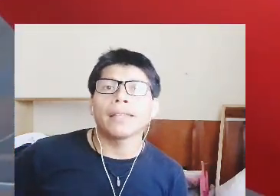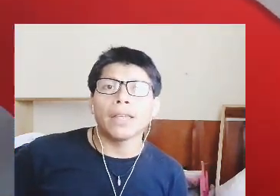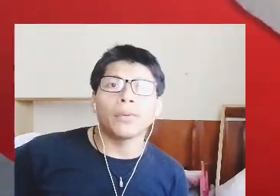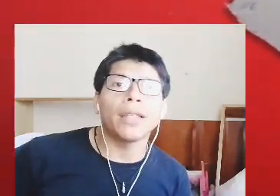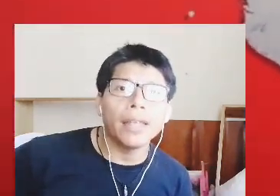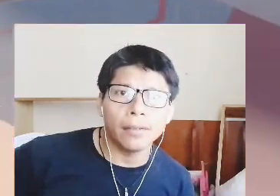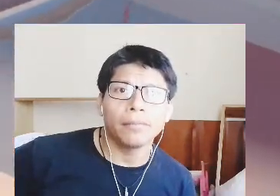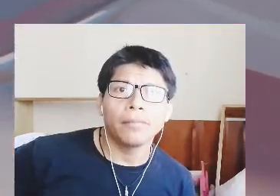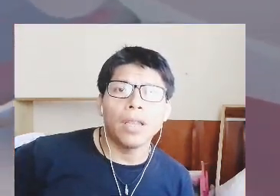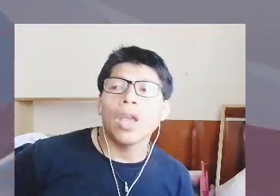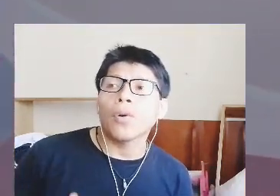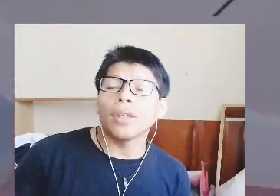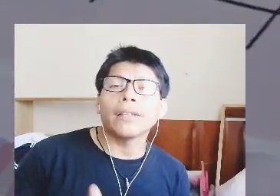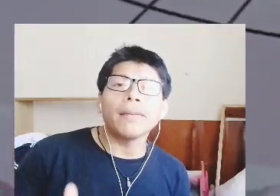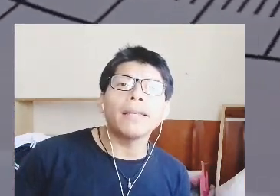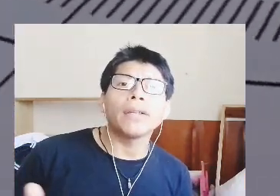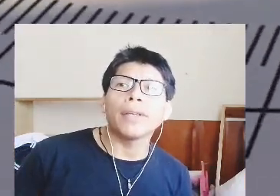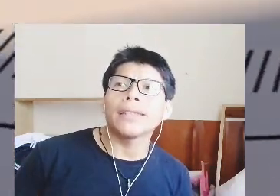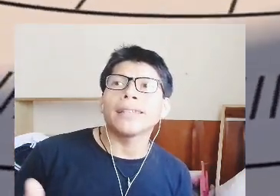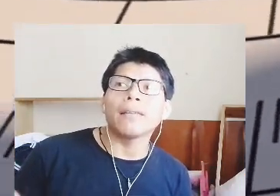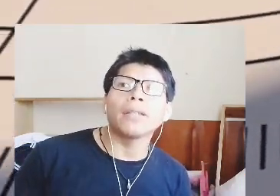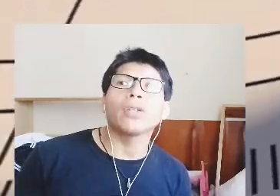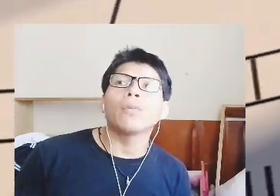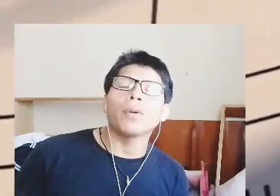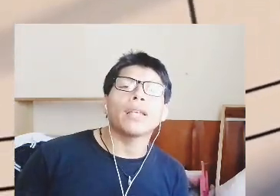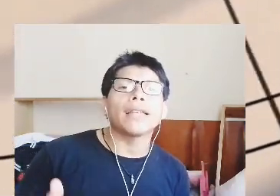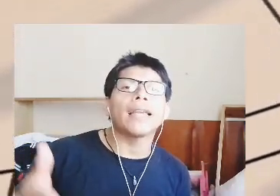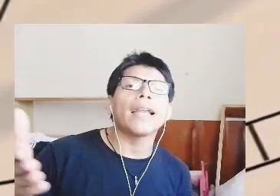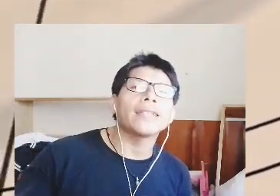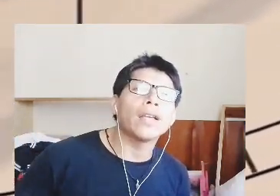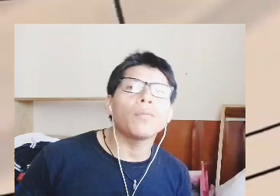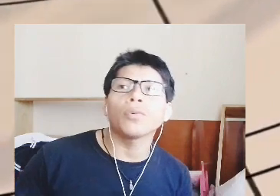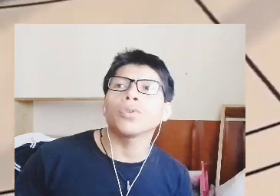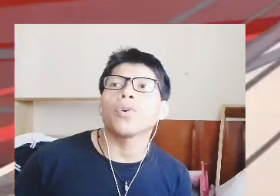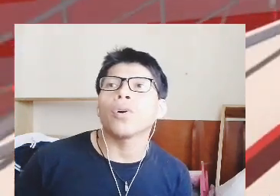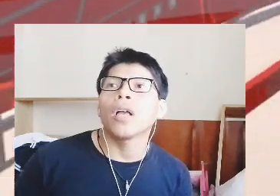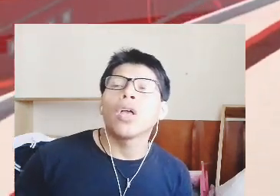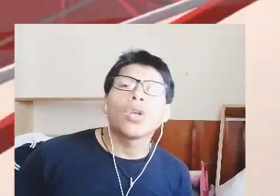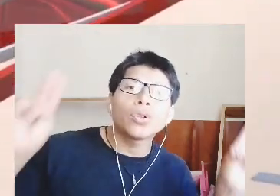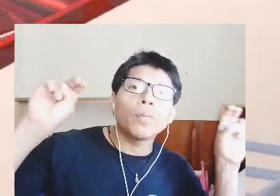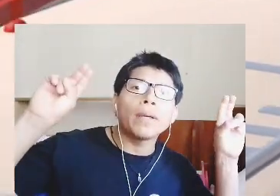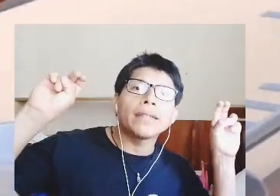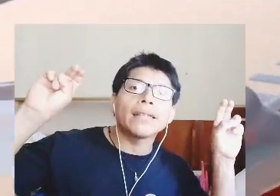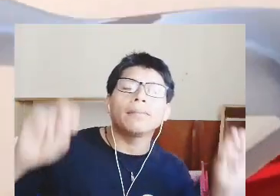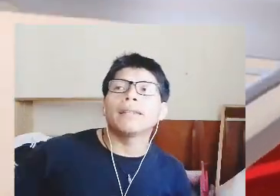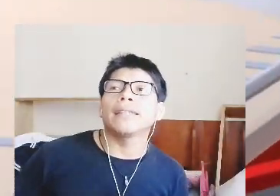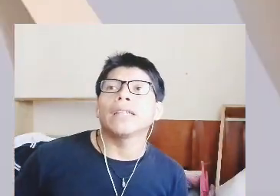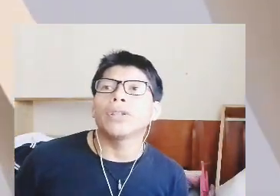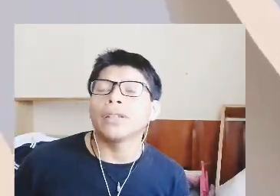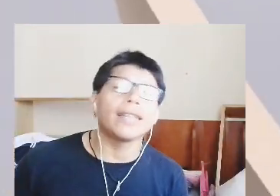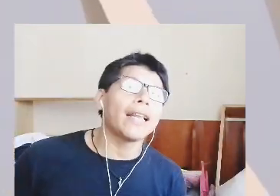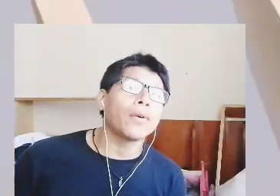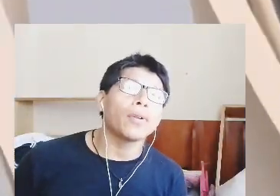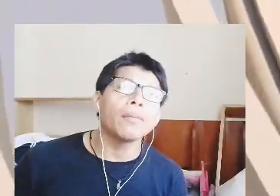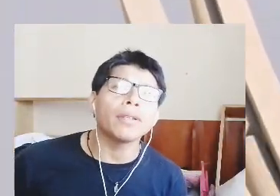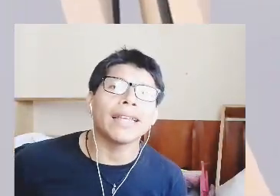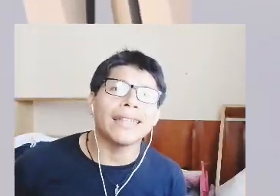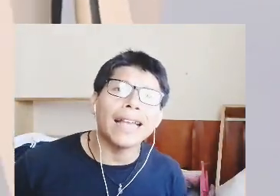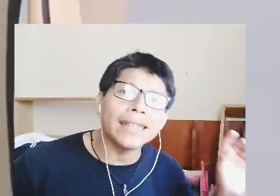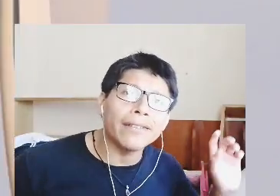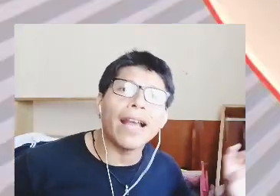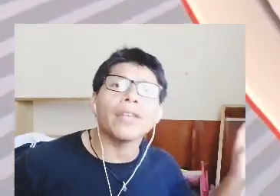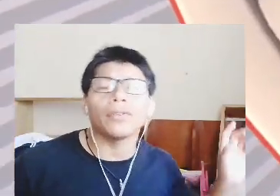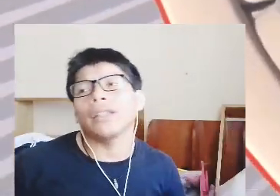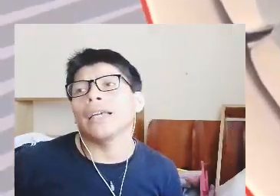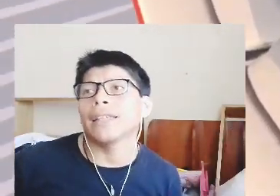con el tema de seguridad con el tema de seguridad se están metiendo porque se han enganchado mucho con supuestas investigaciones si recorremos